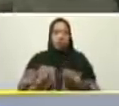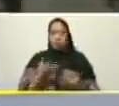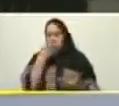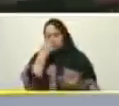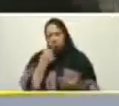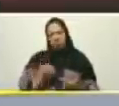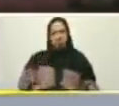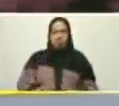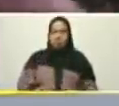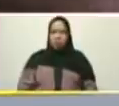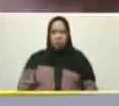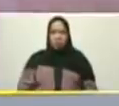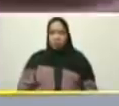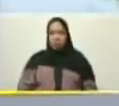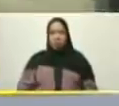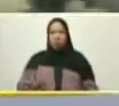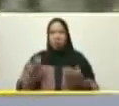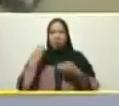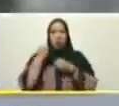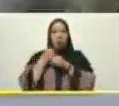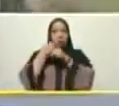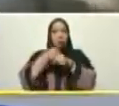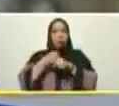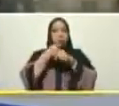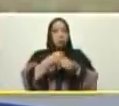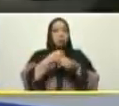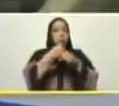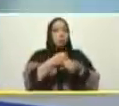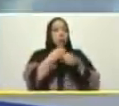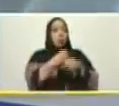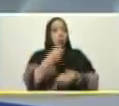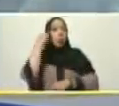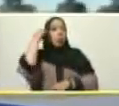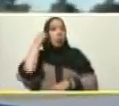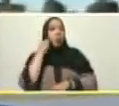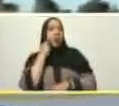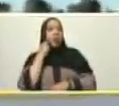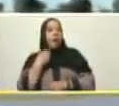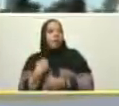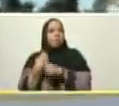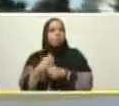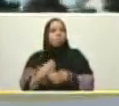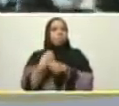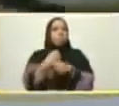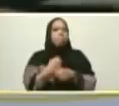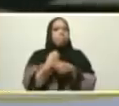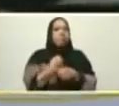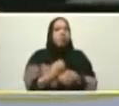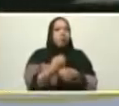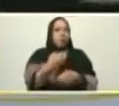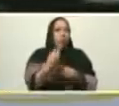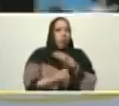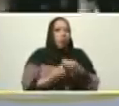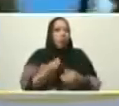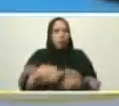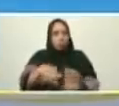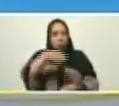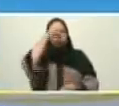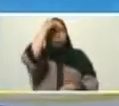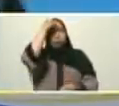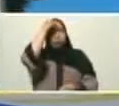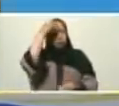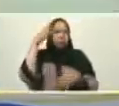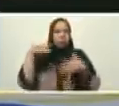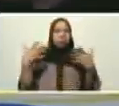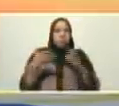el recorrido de Bolívar hacia el sur como un recorrido hollywoodesco de batalla en batalla. No,